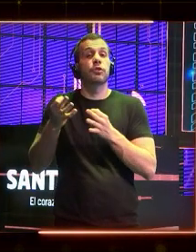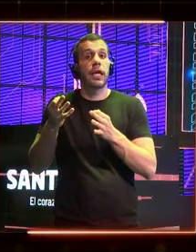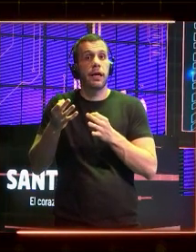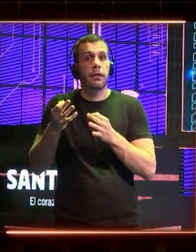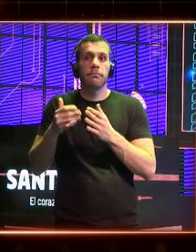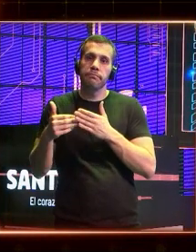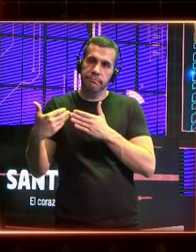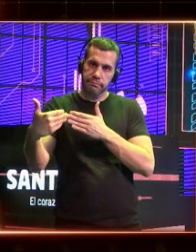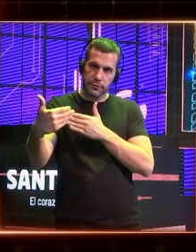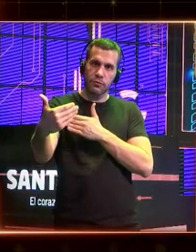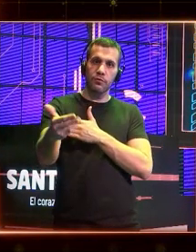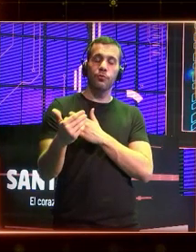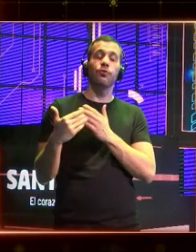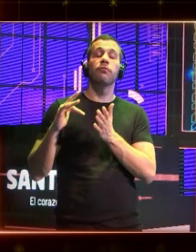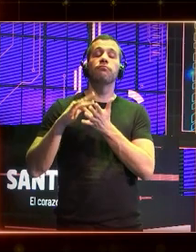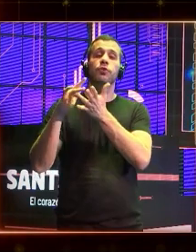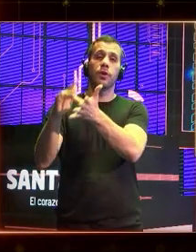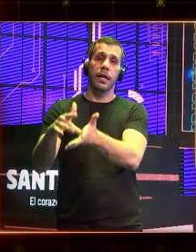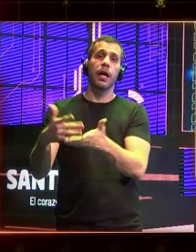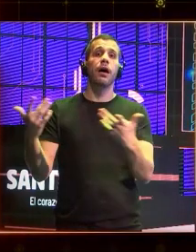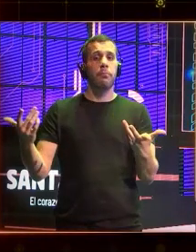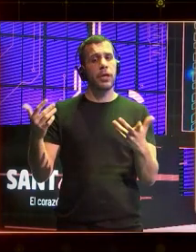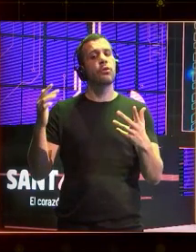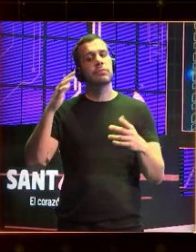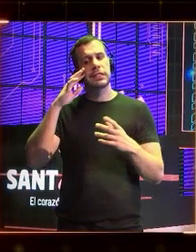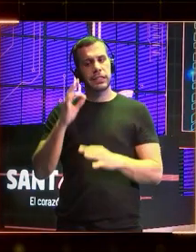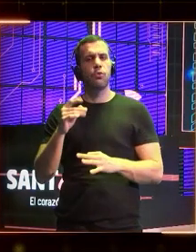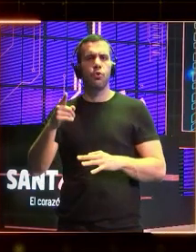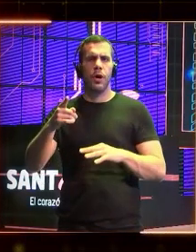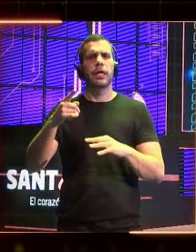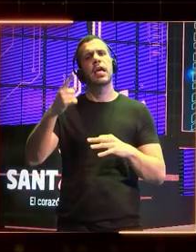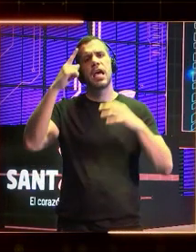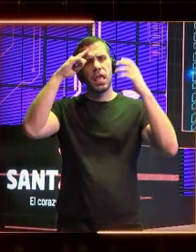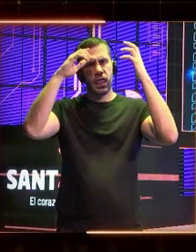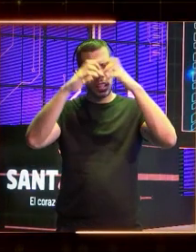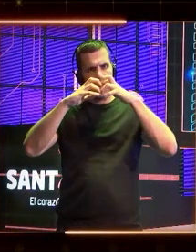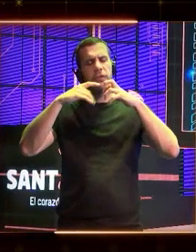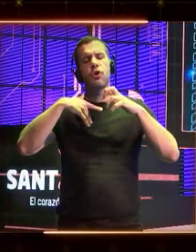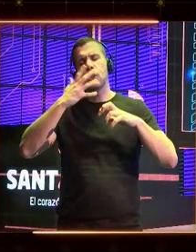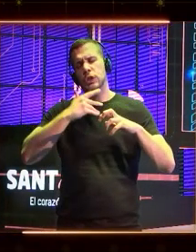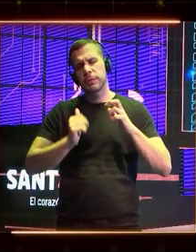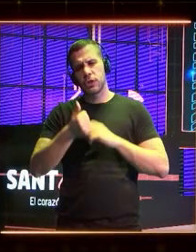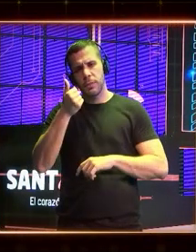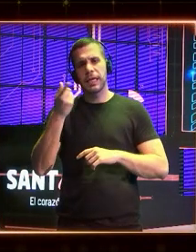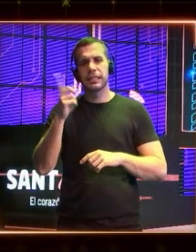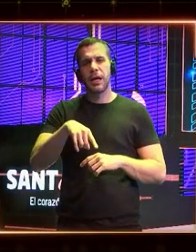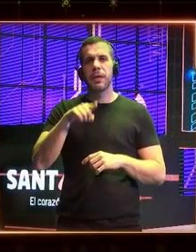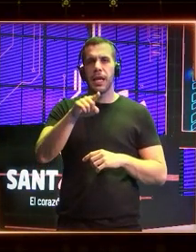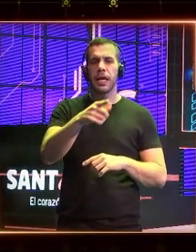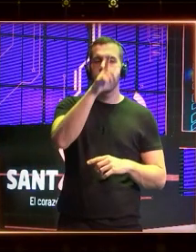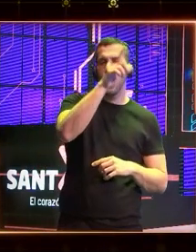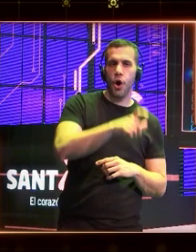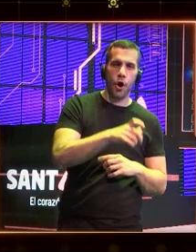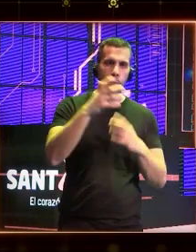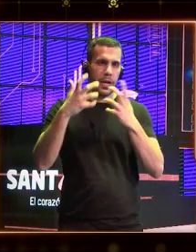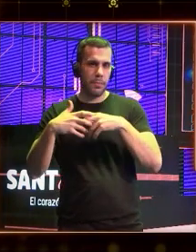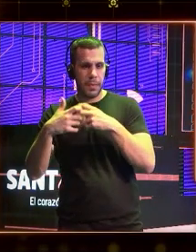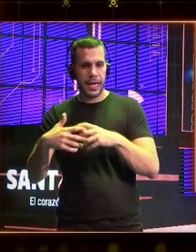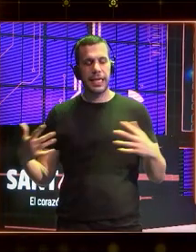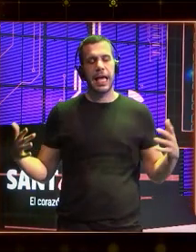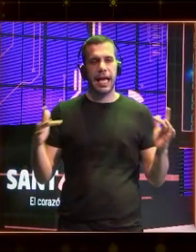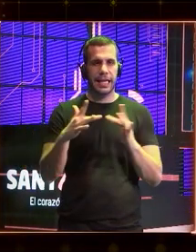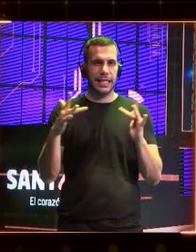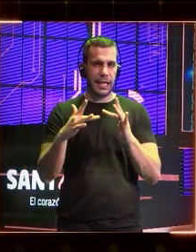técnicamente, vamos a avanzar a un mayor conocimiento del cerebro humano, a una mayor interacción hombre-máquina, a estrategias y